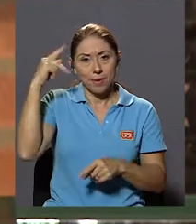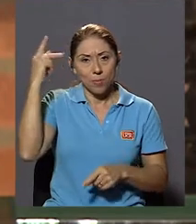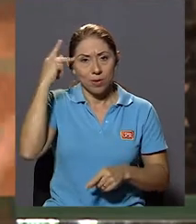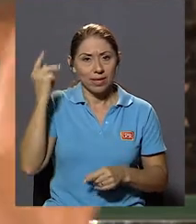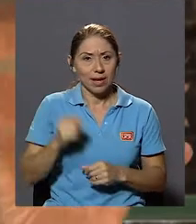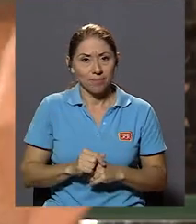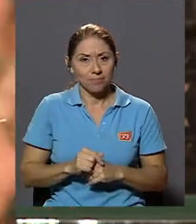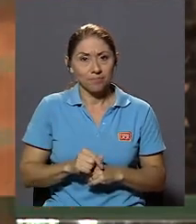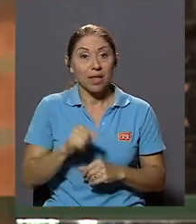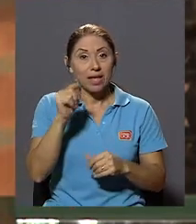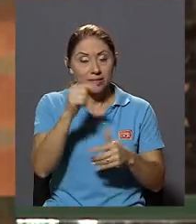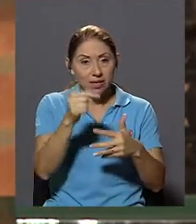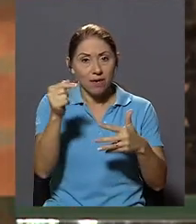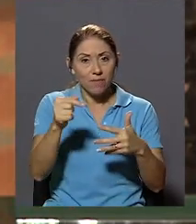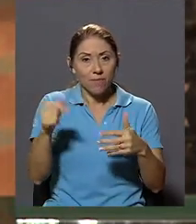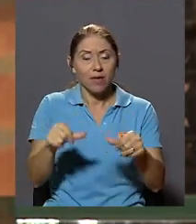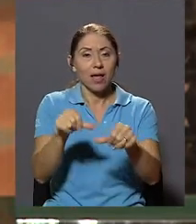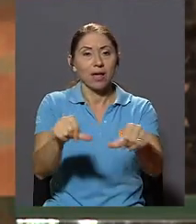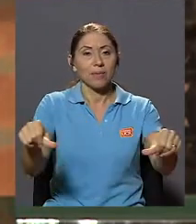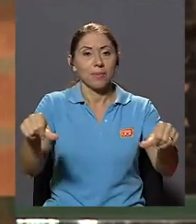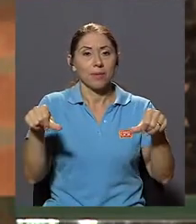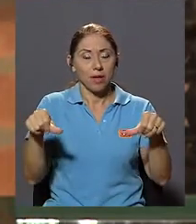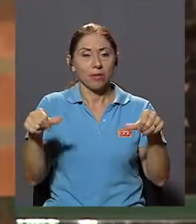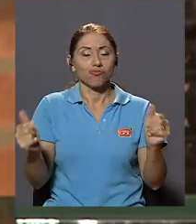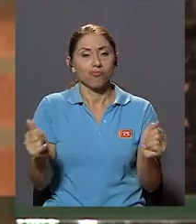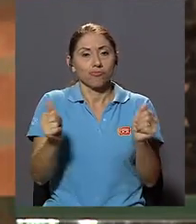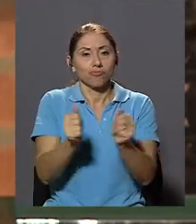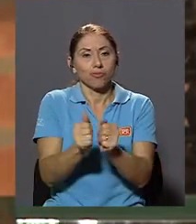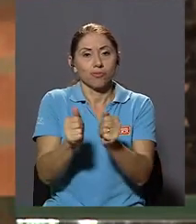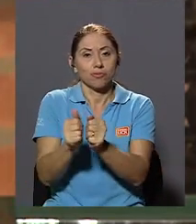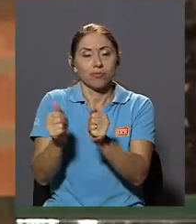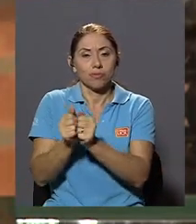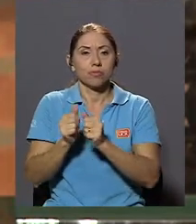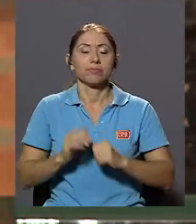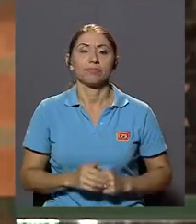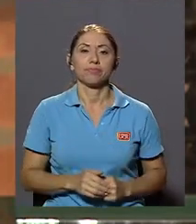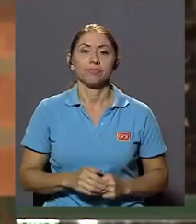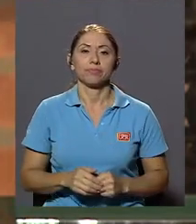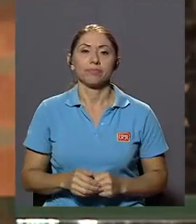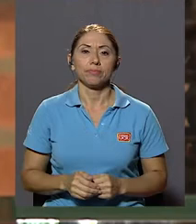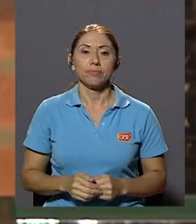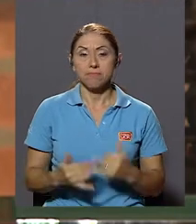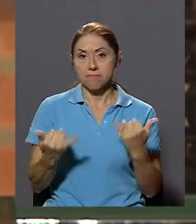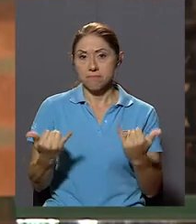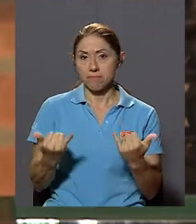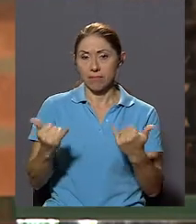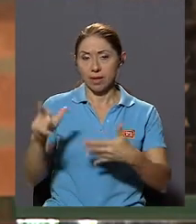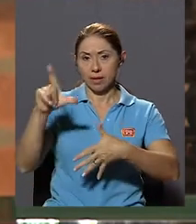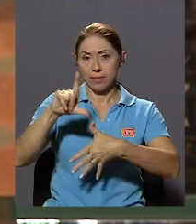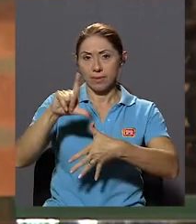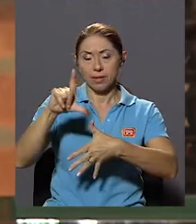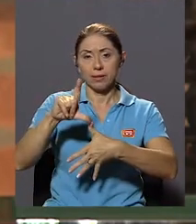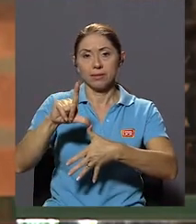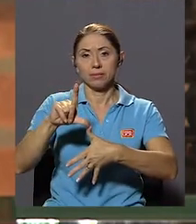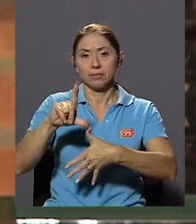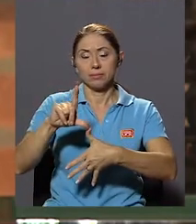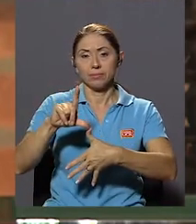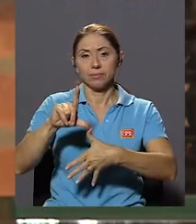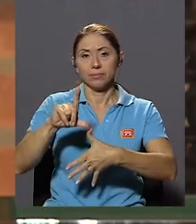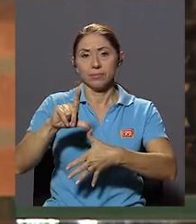Son dimensiones Que van Acompañadas Ahora bien En América Latina